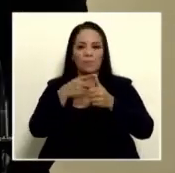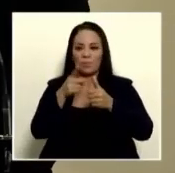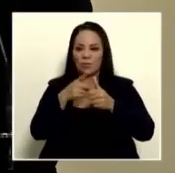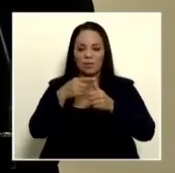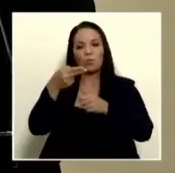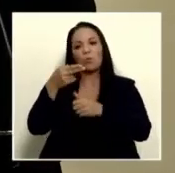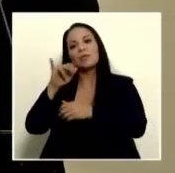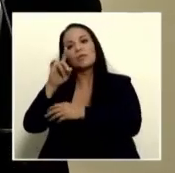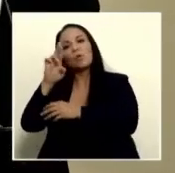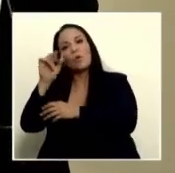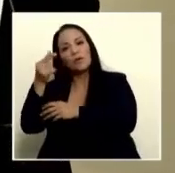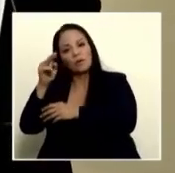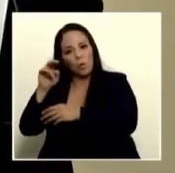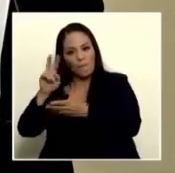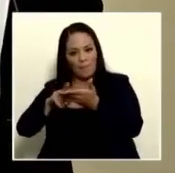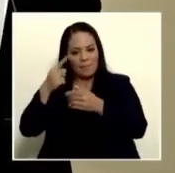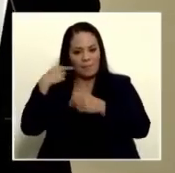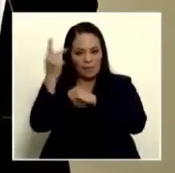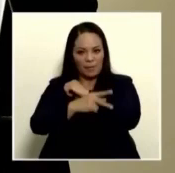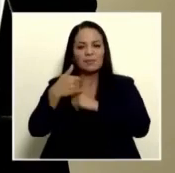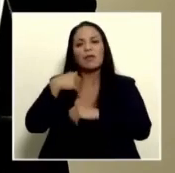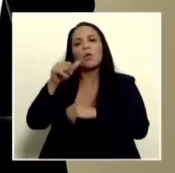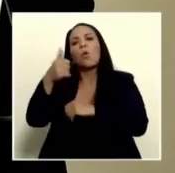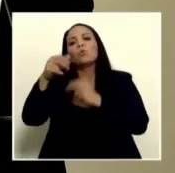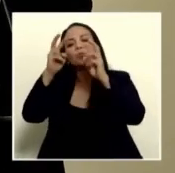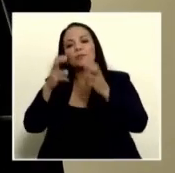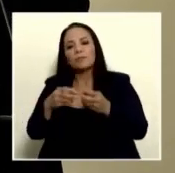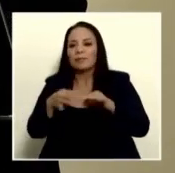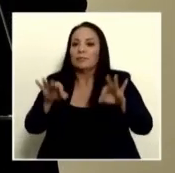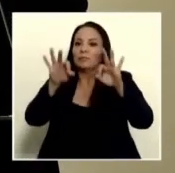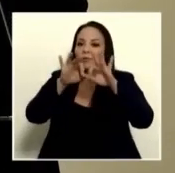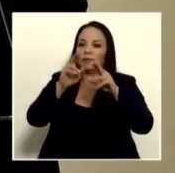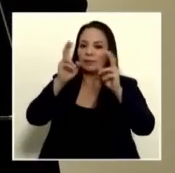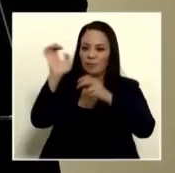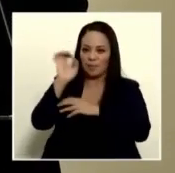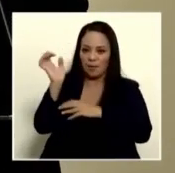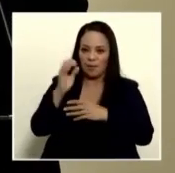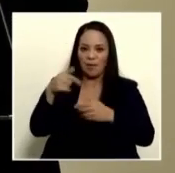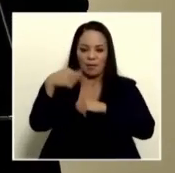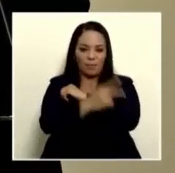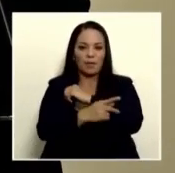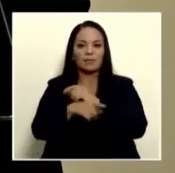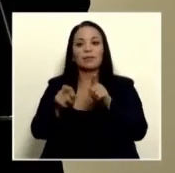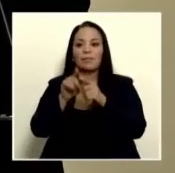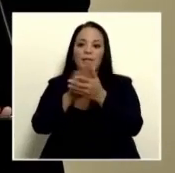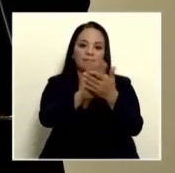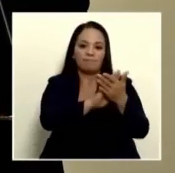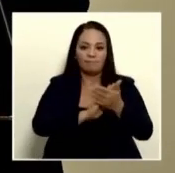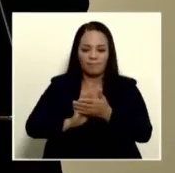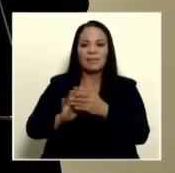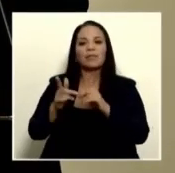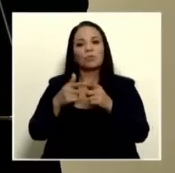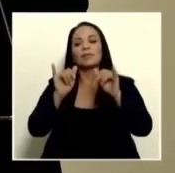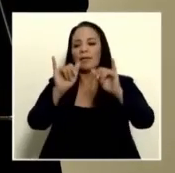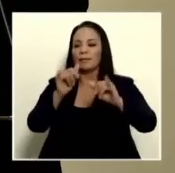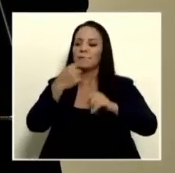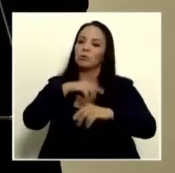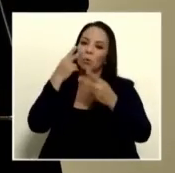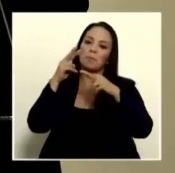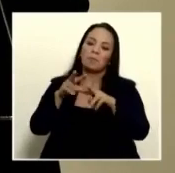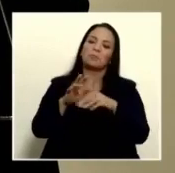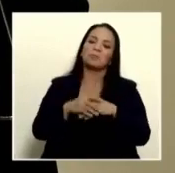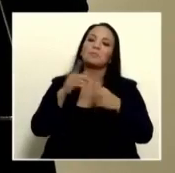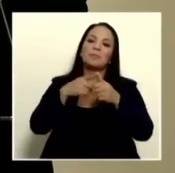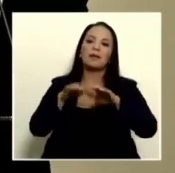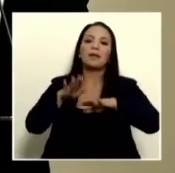hidrógeno verde para el país hay otras cosas mucho más urgentes en el tema de energía y en el tema de descarbonización entonces así fue como lo vimos en